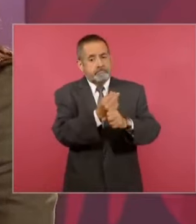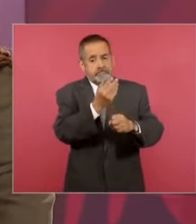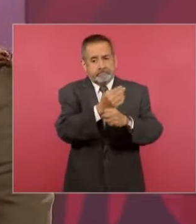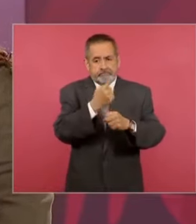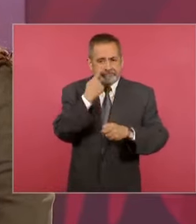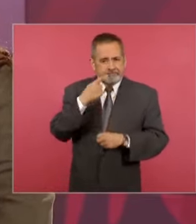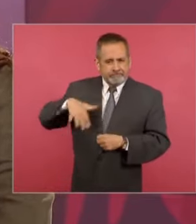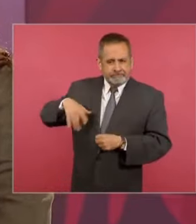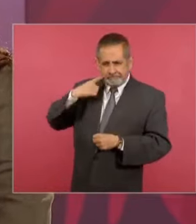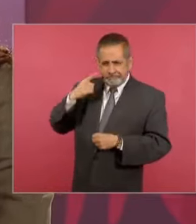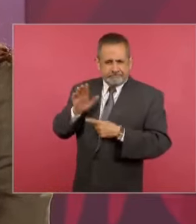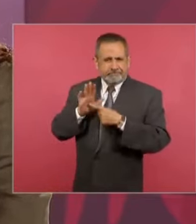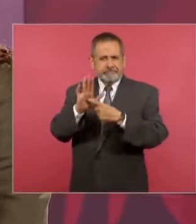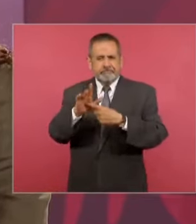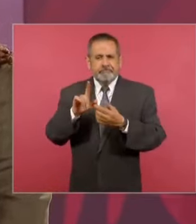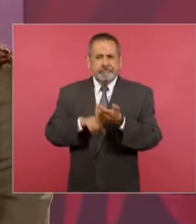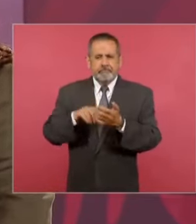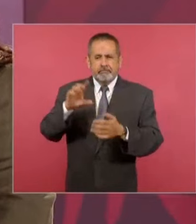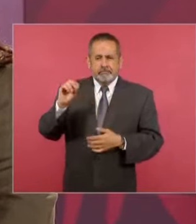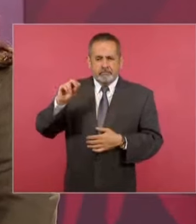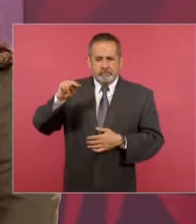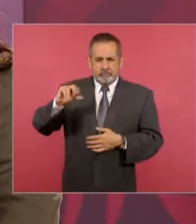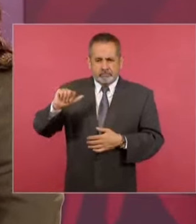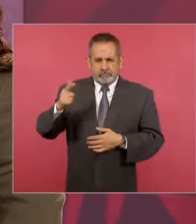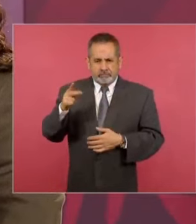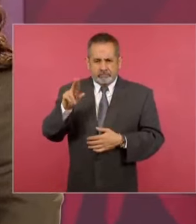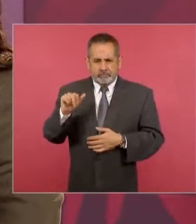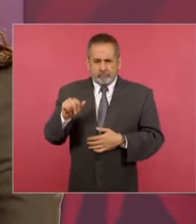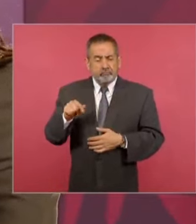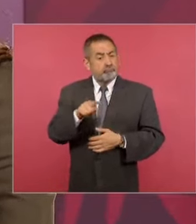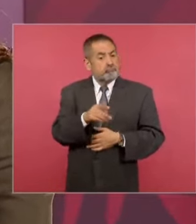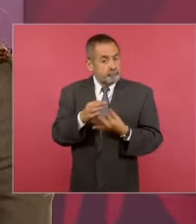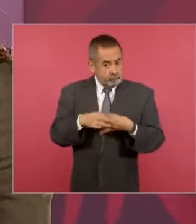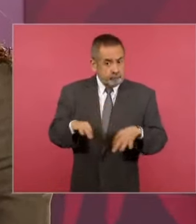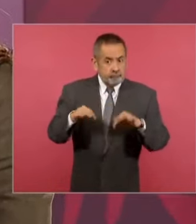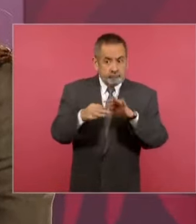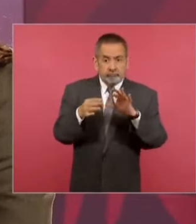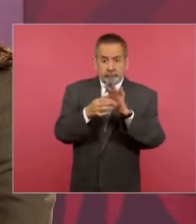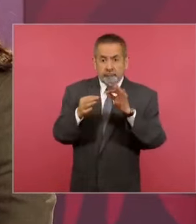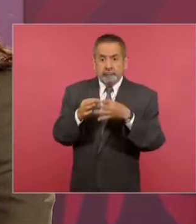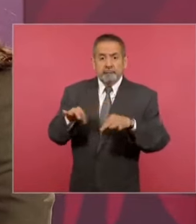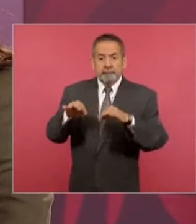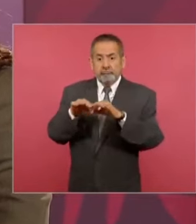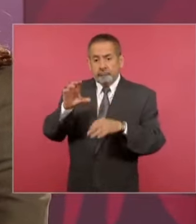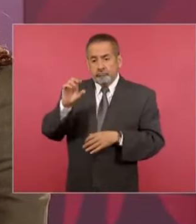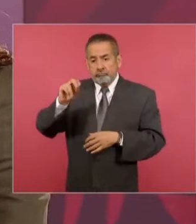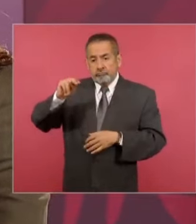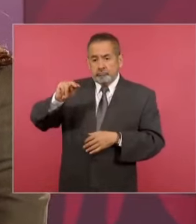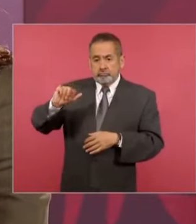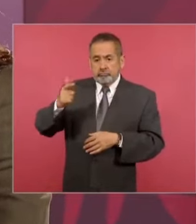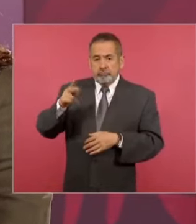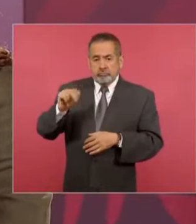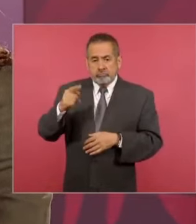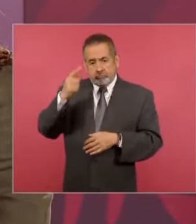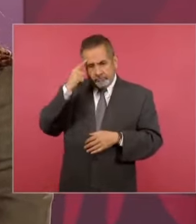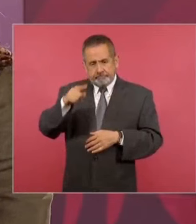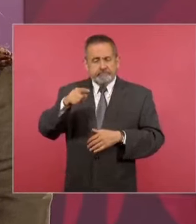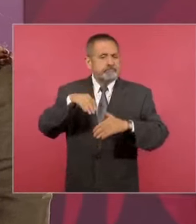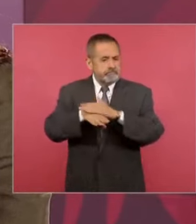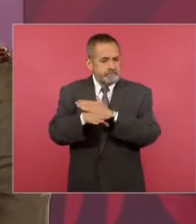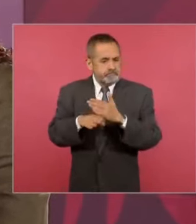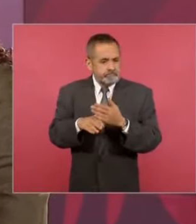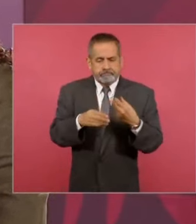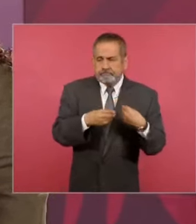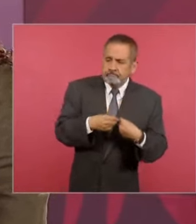presentado ya por parte de Conagua, se habla poco de esto, pero la importancia que tiene para efectos del acceso